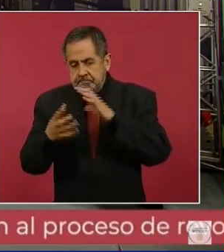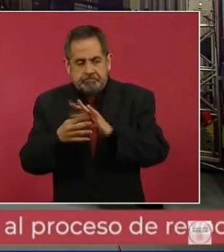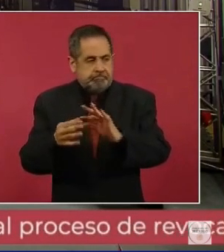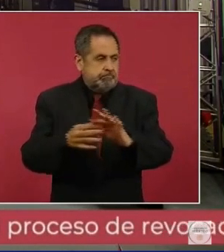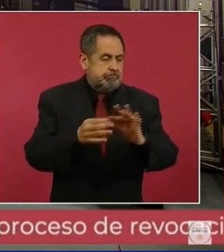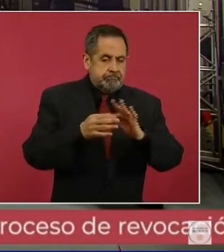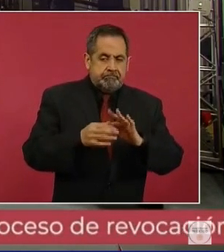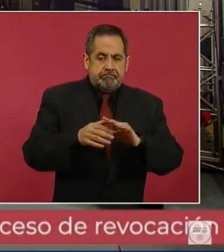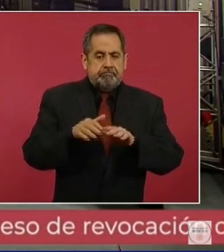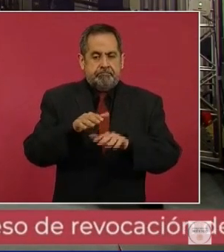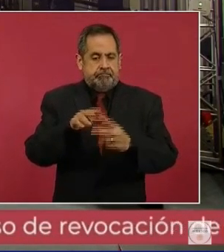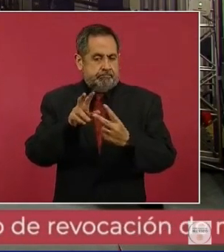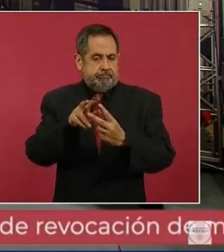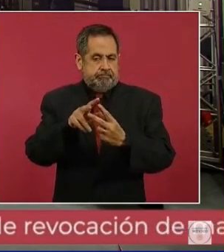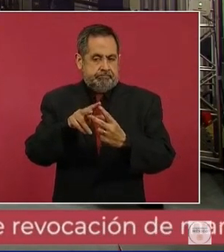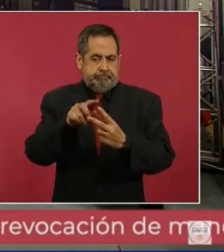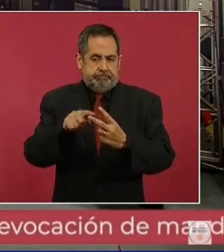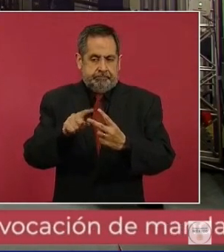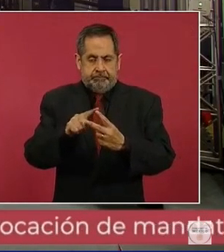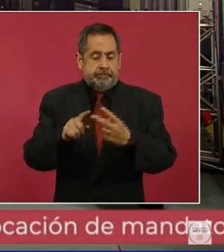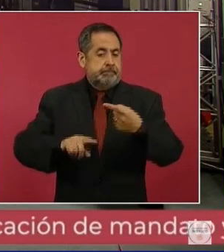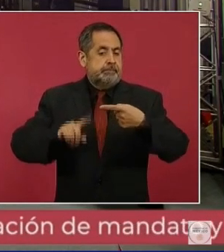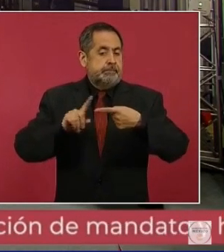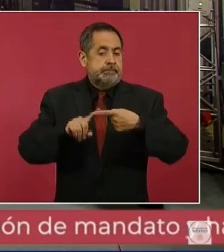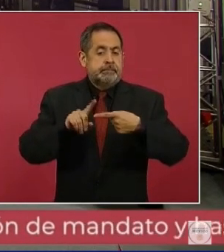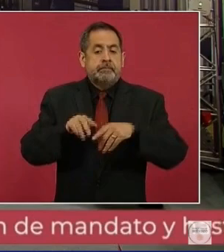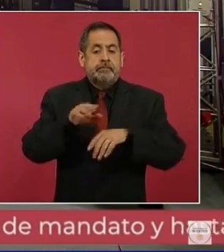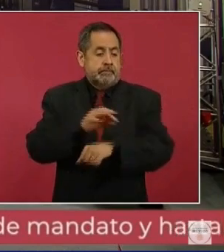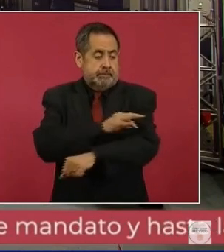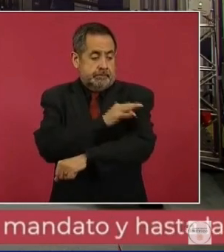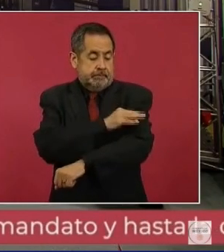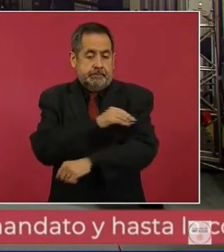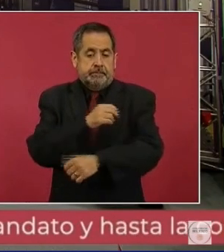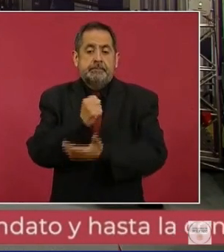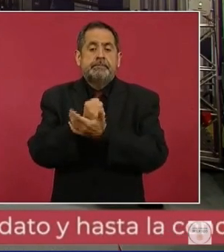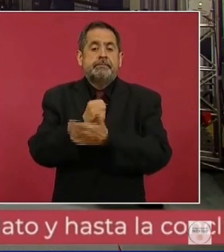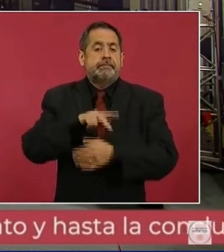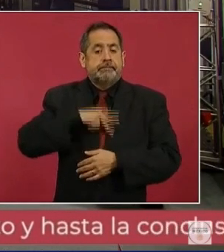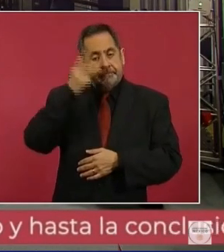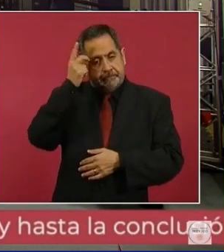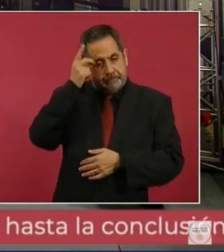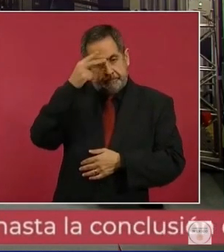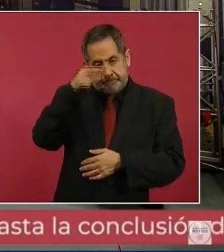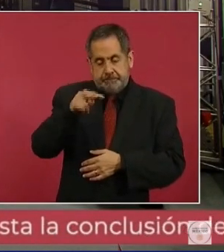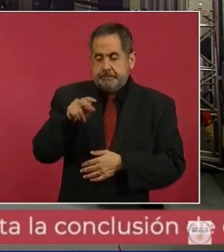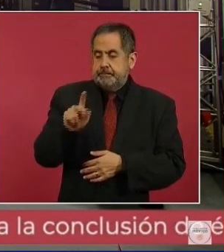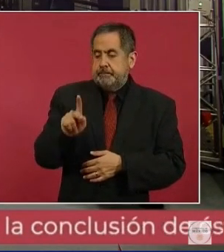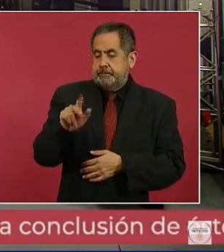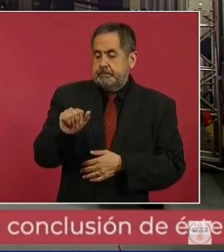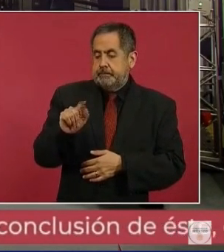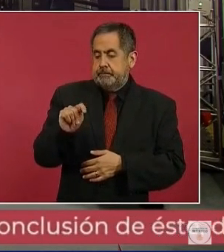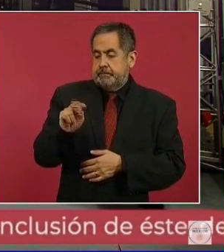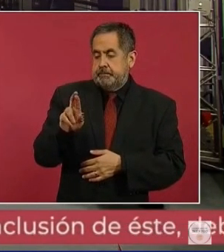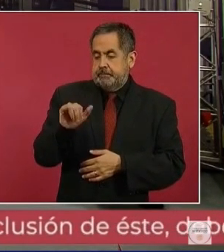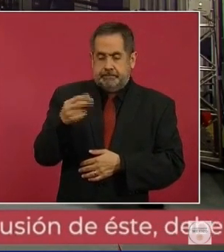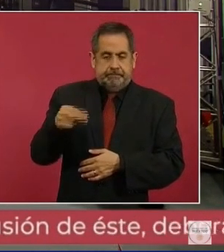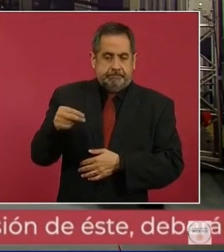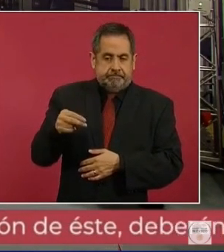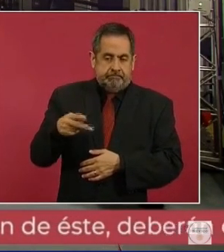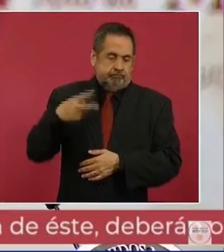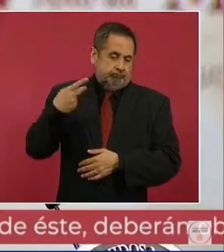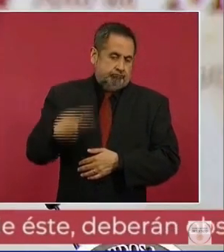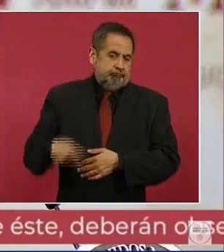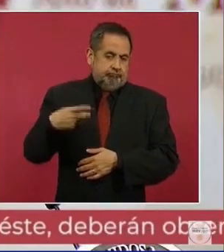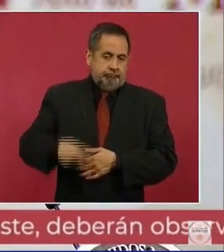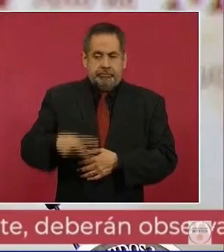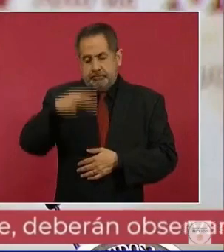sobre estos dos elementos. El primero sobre la vacuna patria. La vacuna patria es un proyecto mexicano,